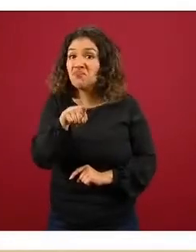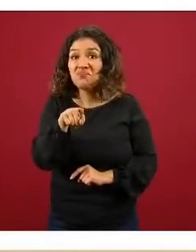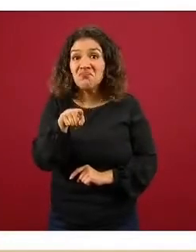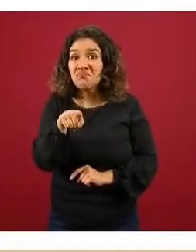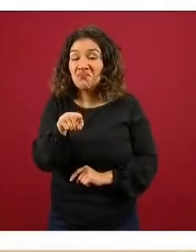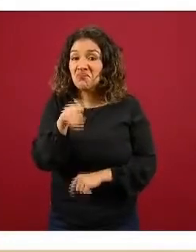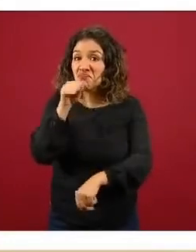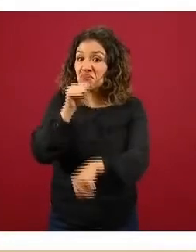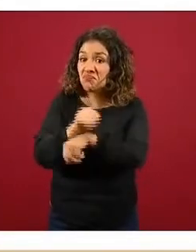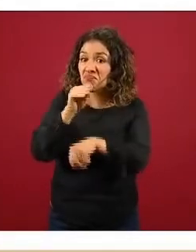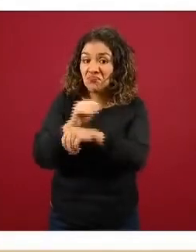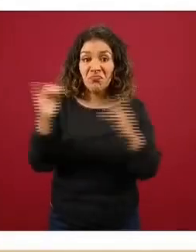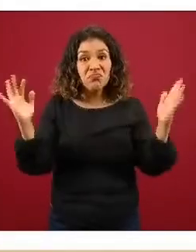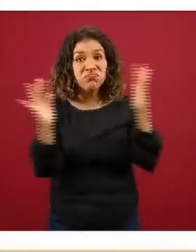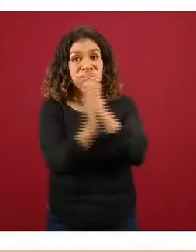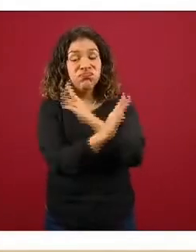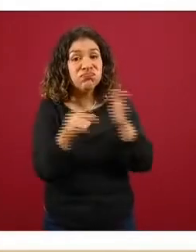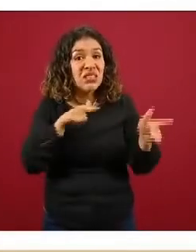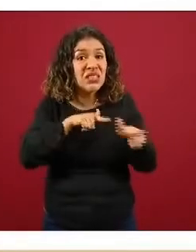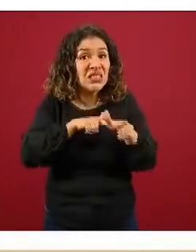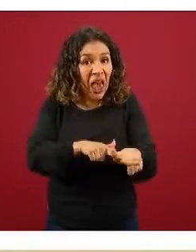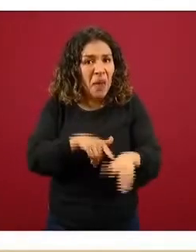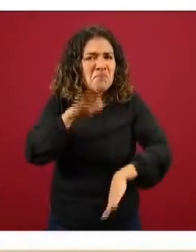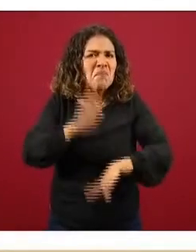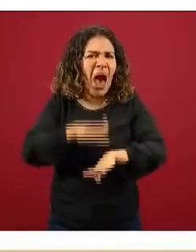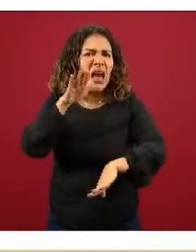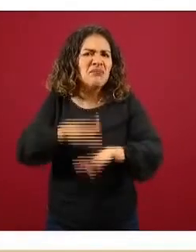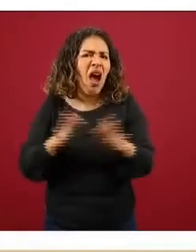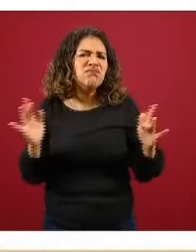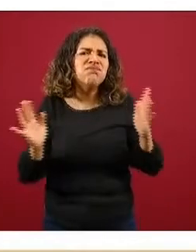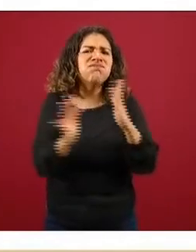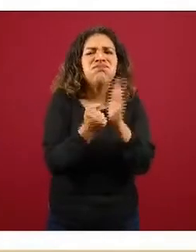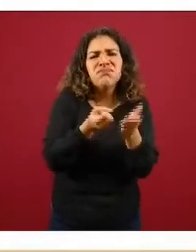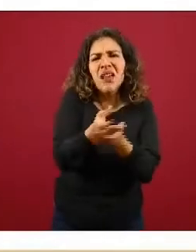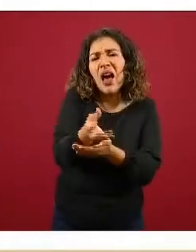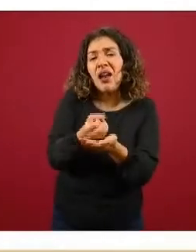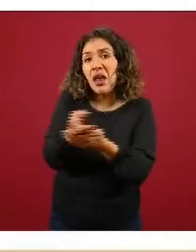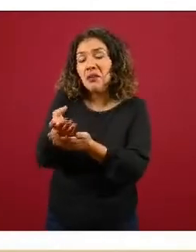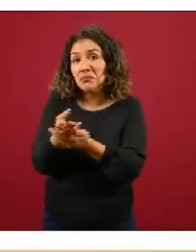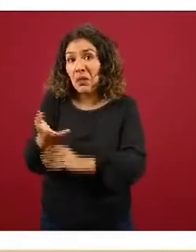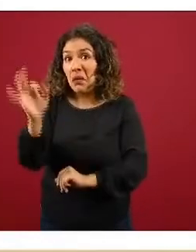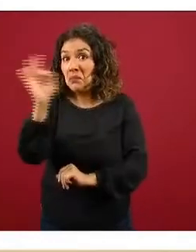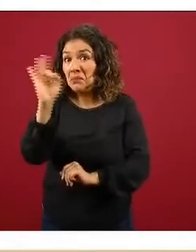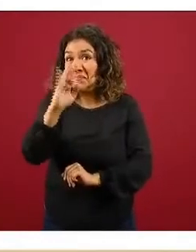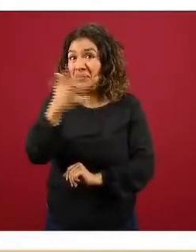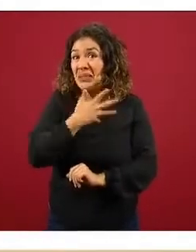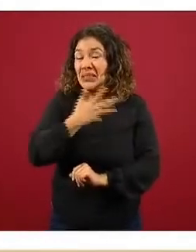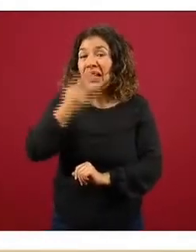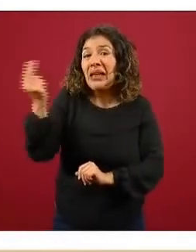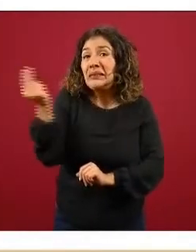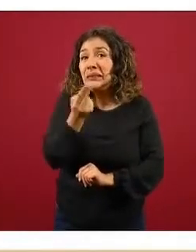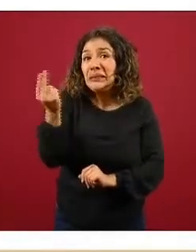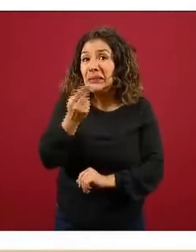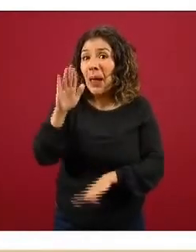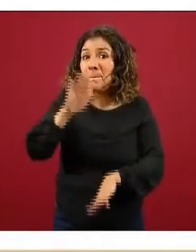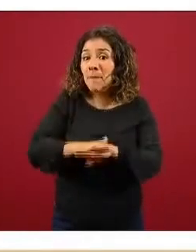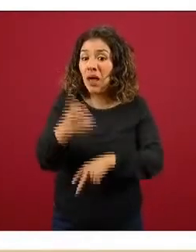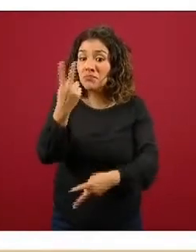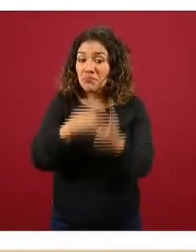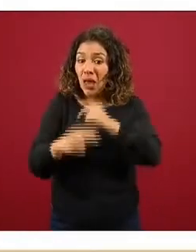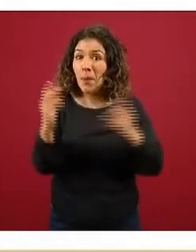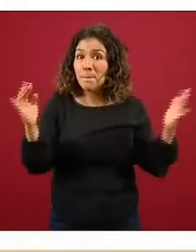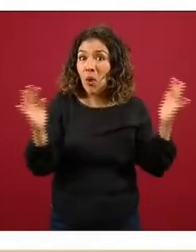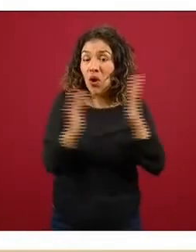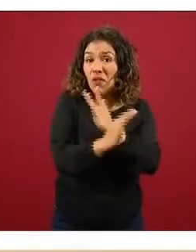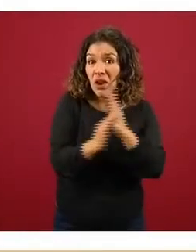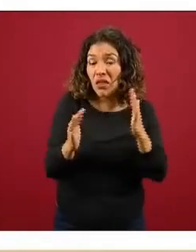un poco la movilidad y cuando se tenga la necesidad de generar esta movilidad,